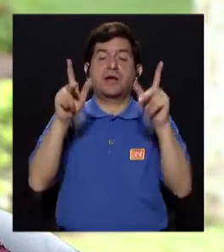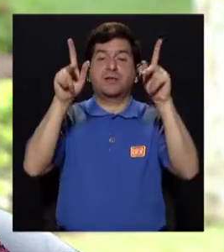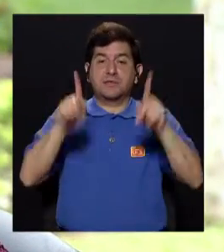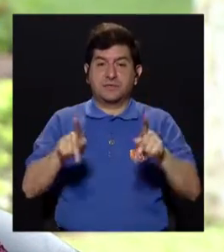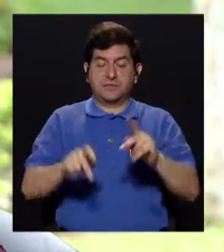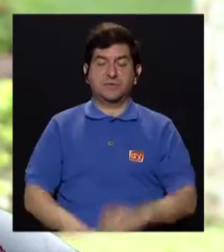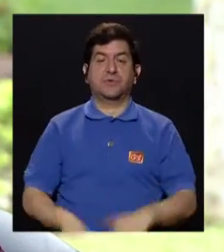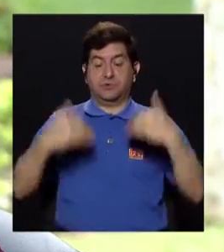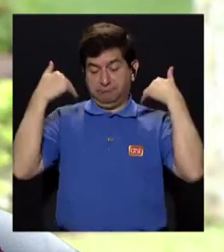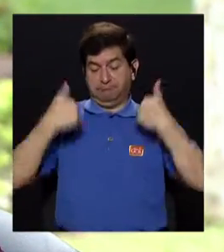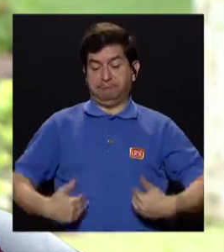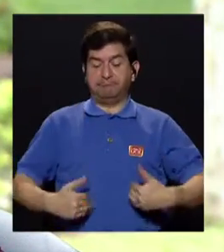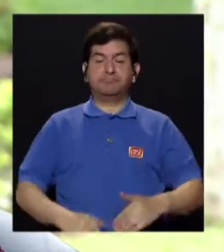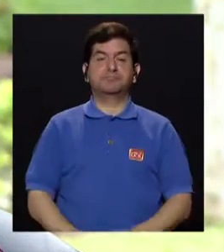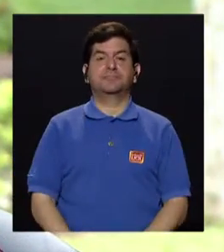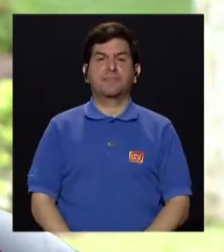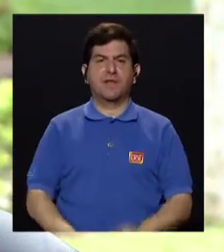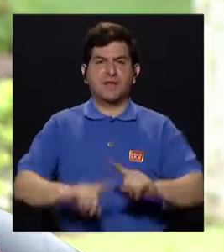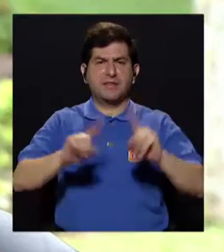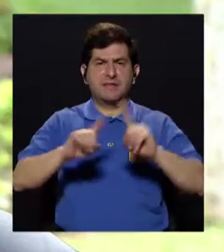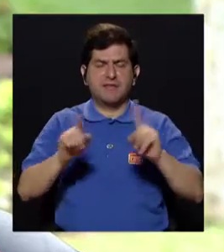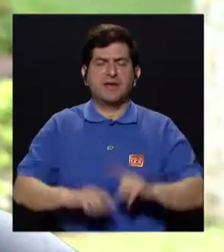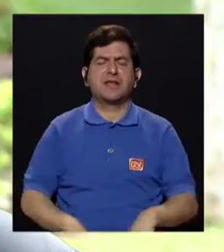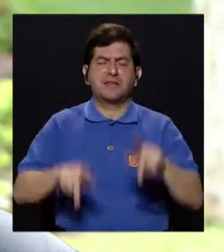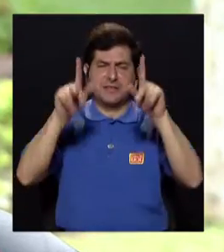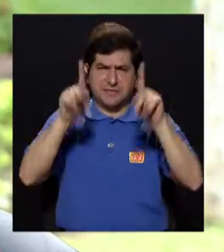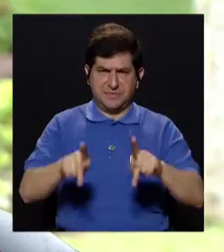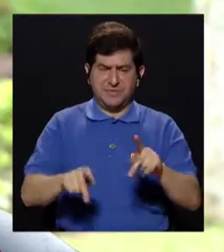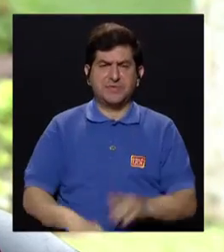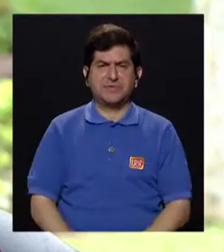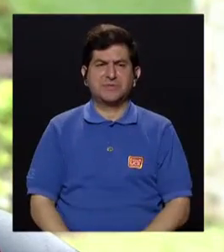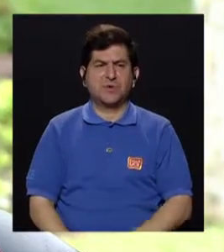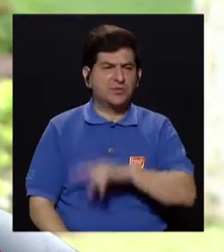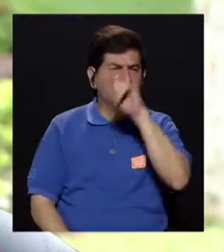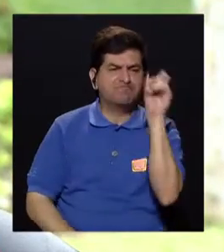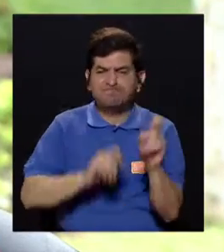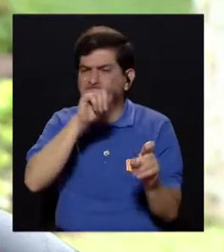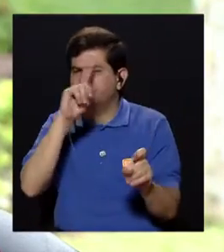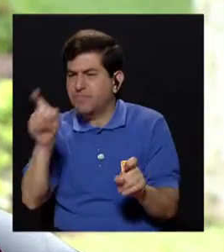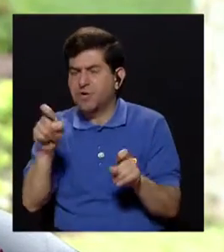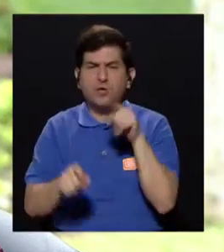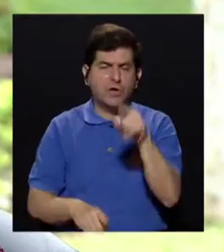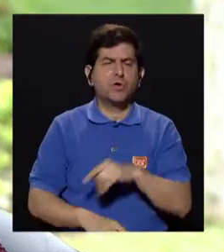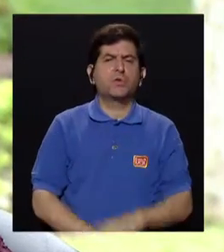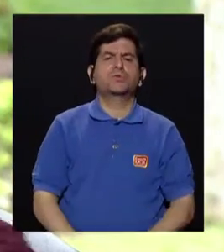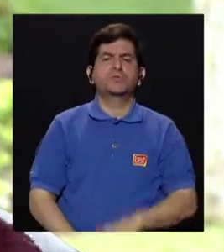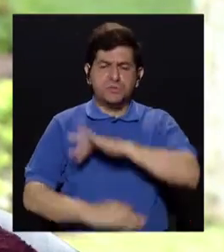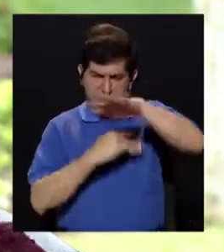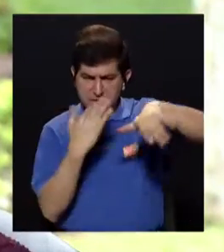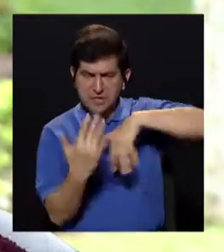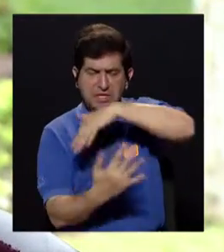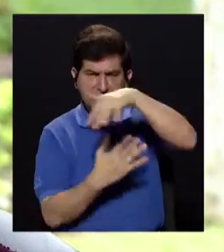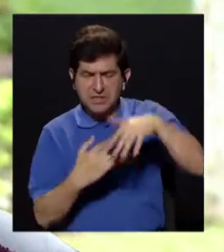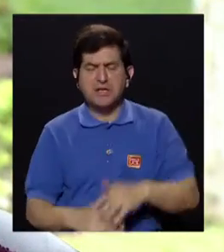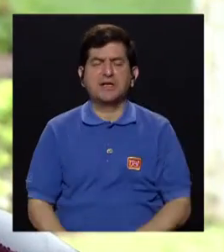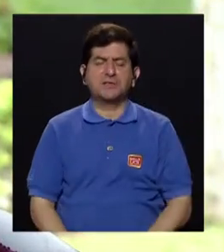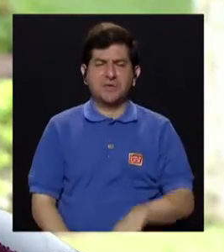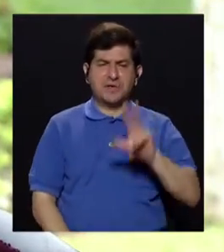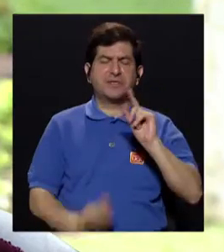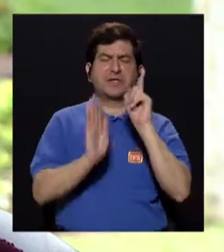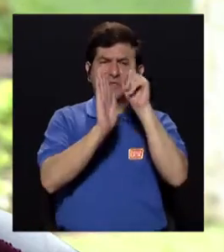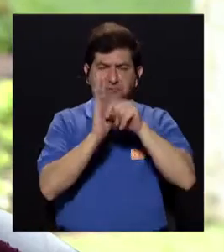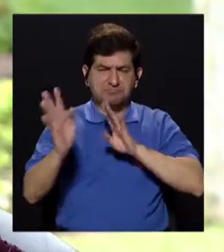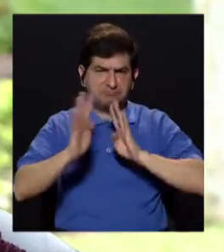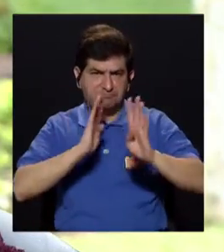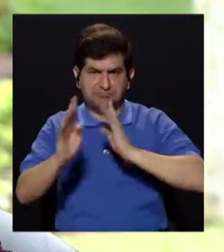en las personas, en los seres humanos. Y es así como varios amigos televidentes nos han hecho la consulta y queremos que usted interactúe a lo largo de